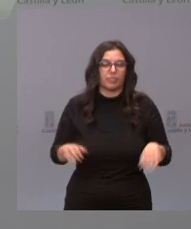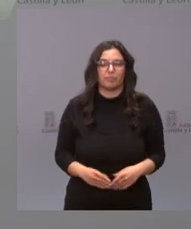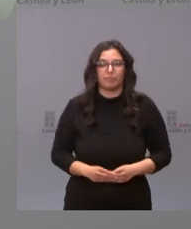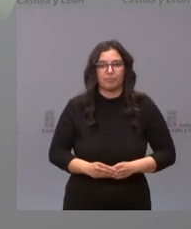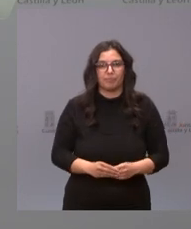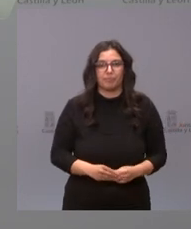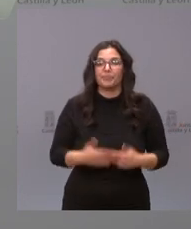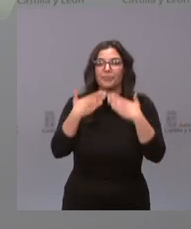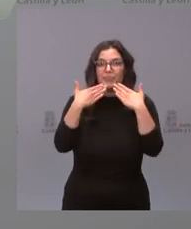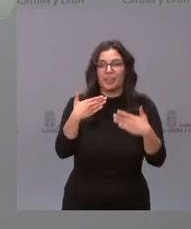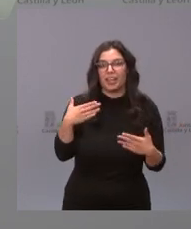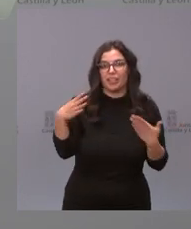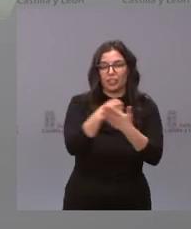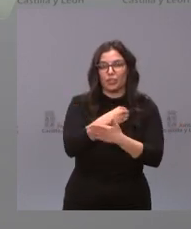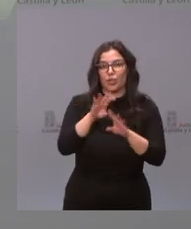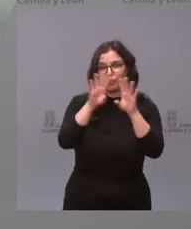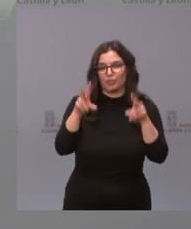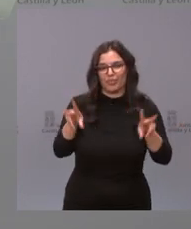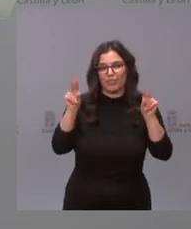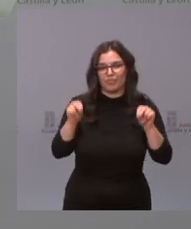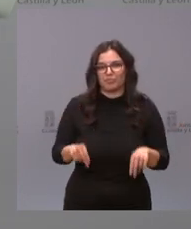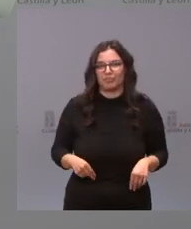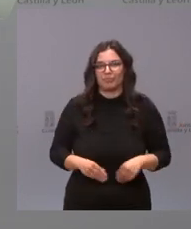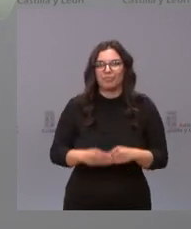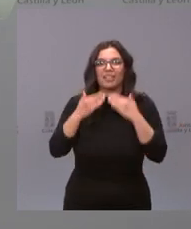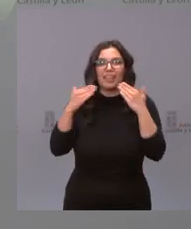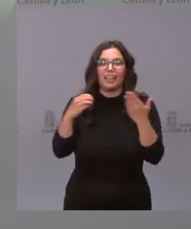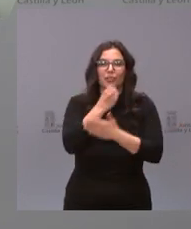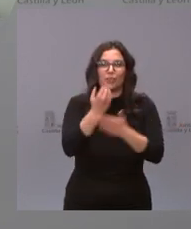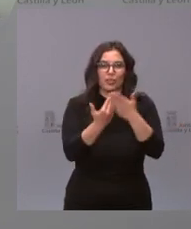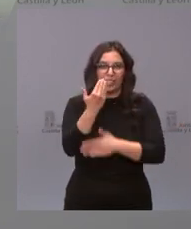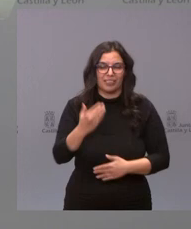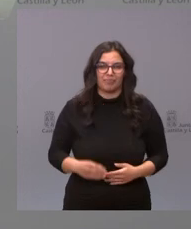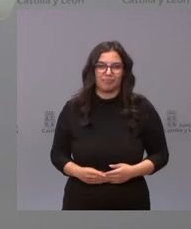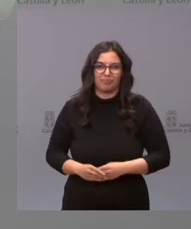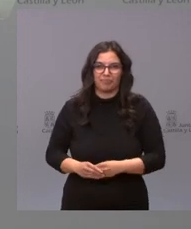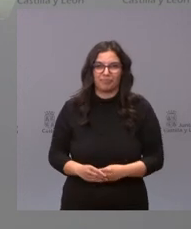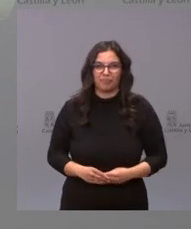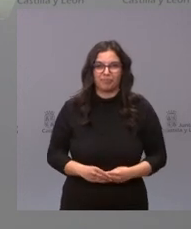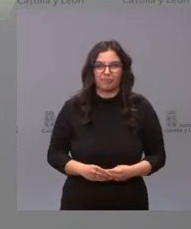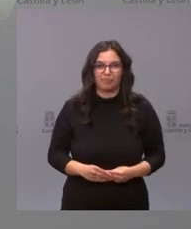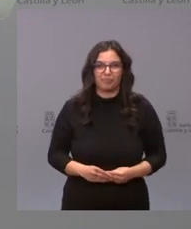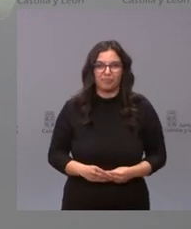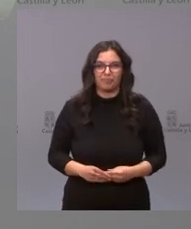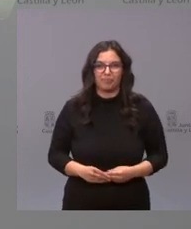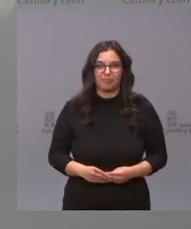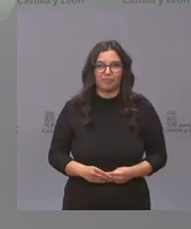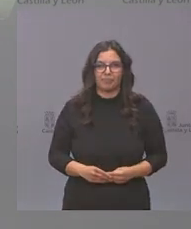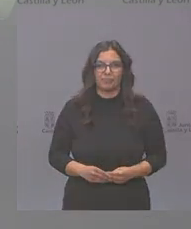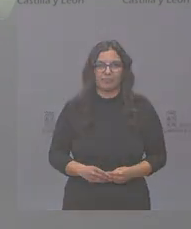etcétera Muchas gracias a todos concluimos aquí Gracias a todos y buenos días a